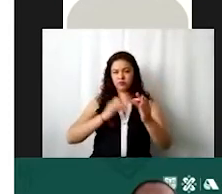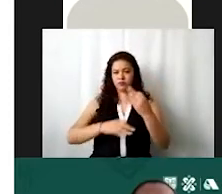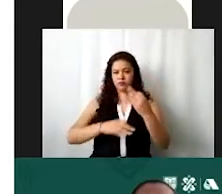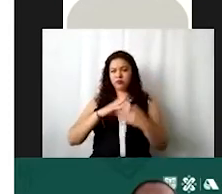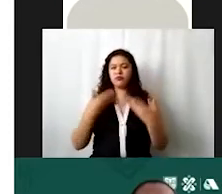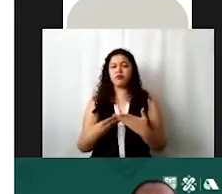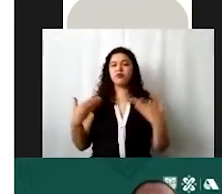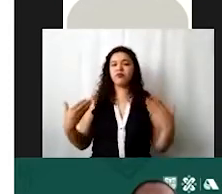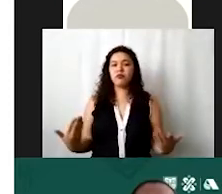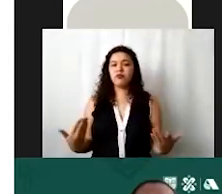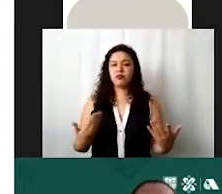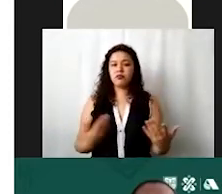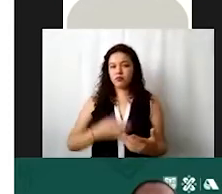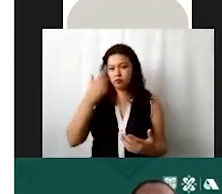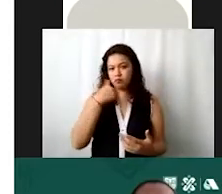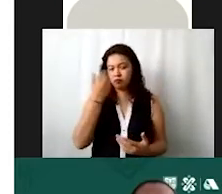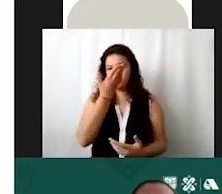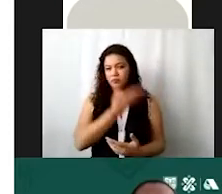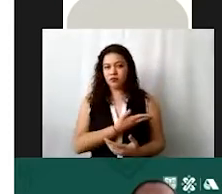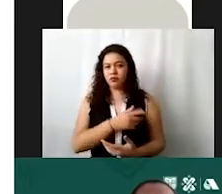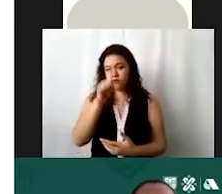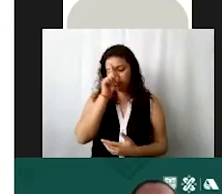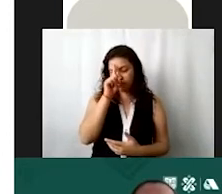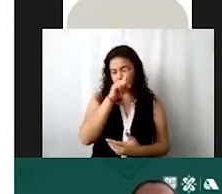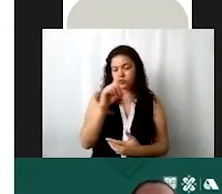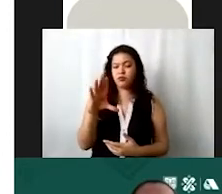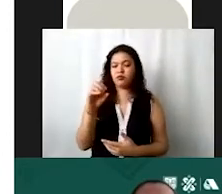consultar aquí nos vamos a consultas